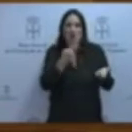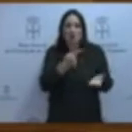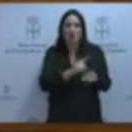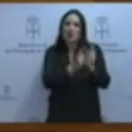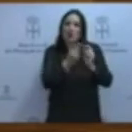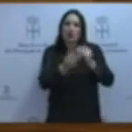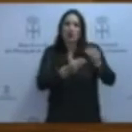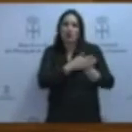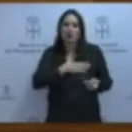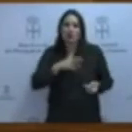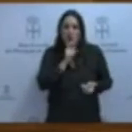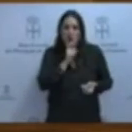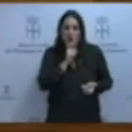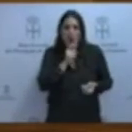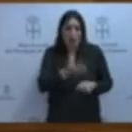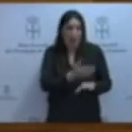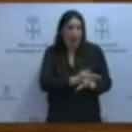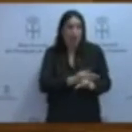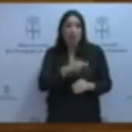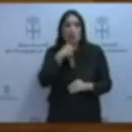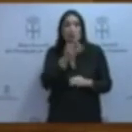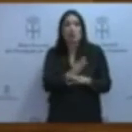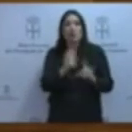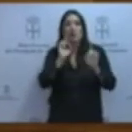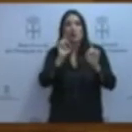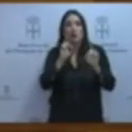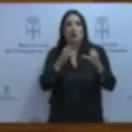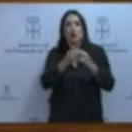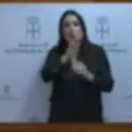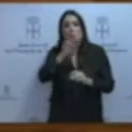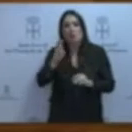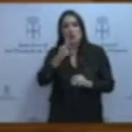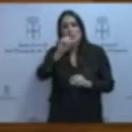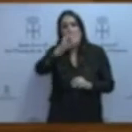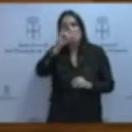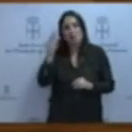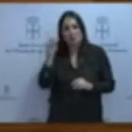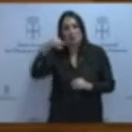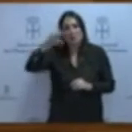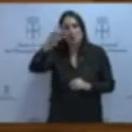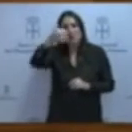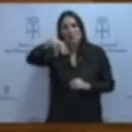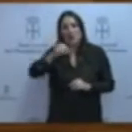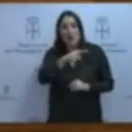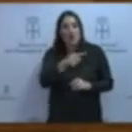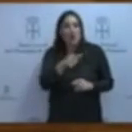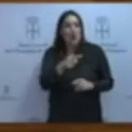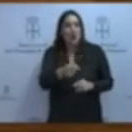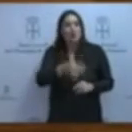hace un rato en esta misma tribuna el portavoz de educación del Partido Popular, David Medina, hacía un apasionadísimo